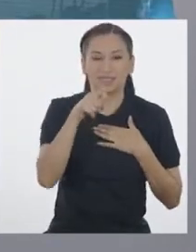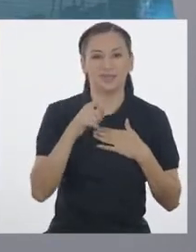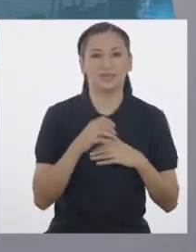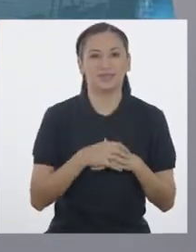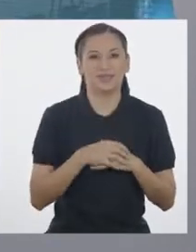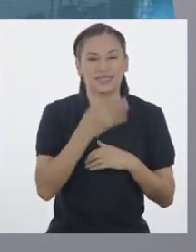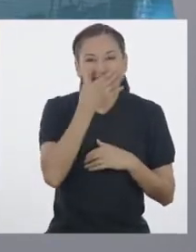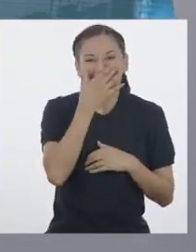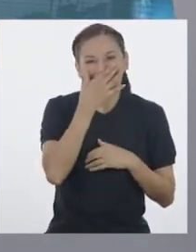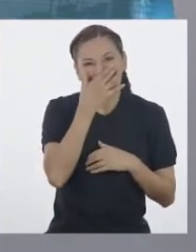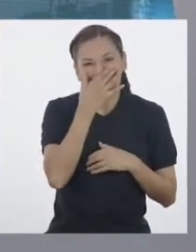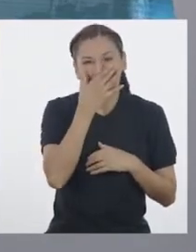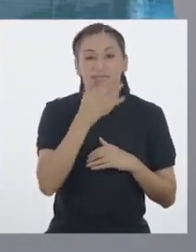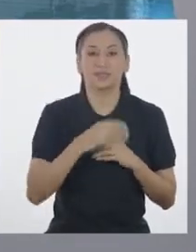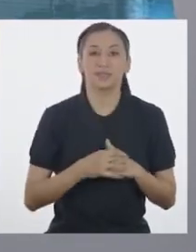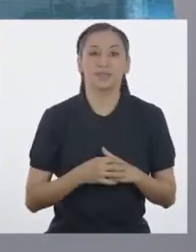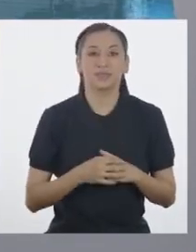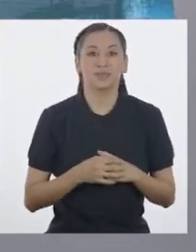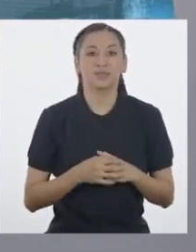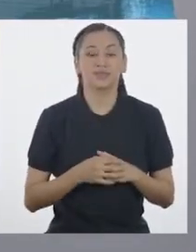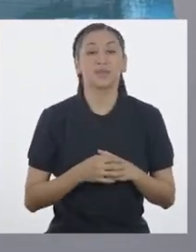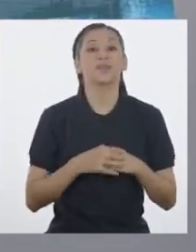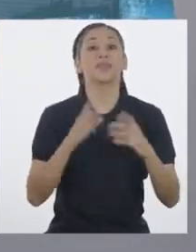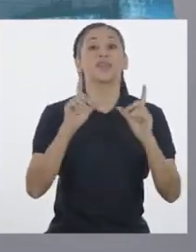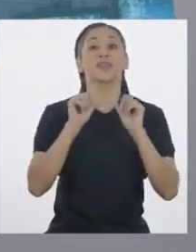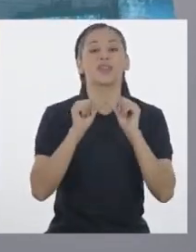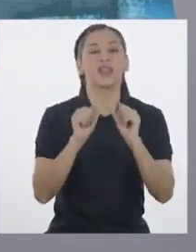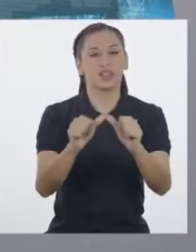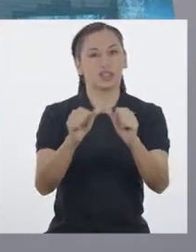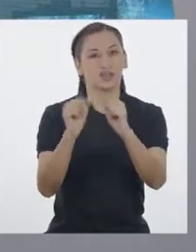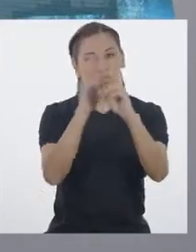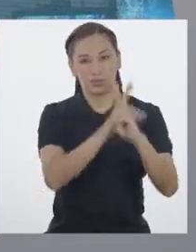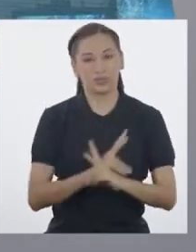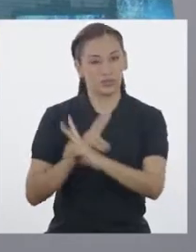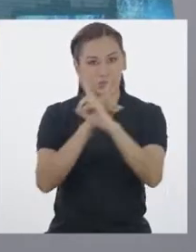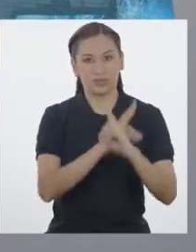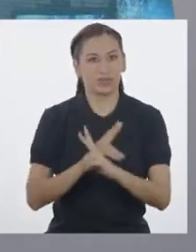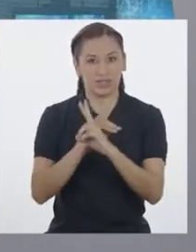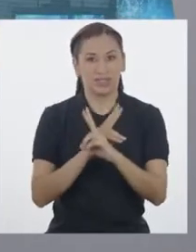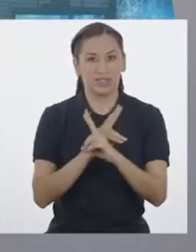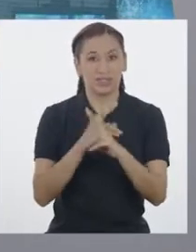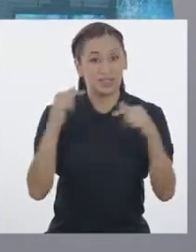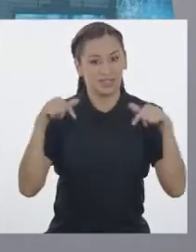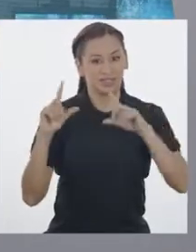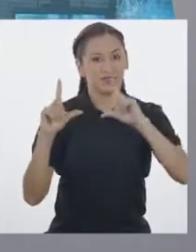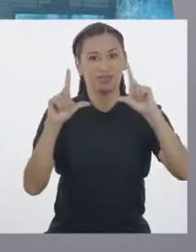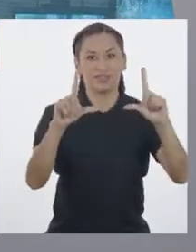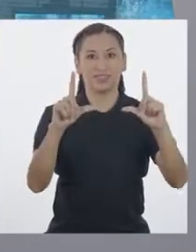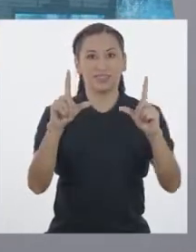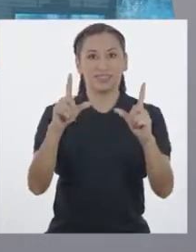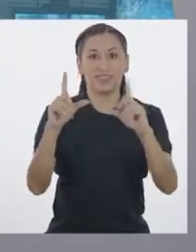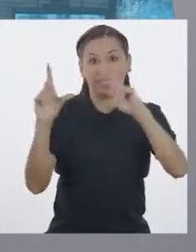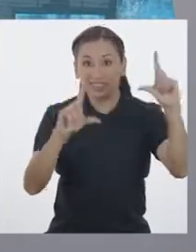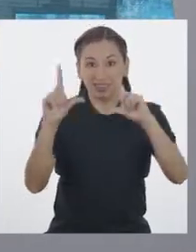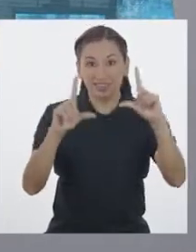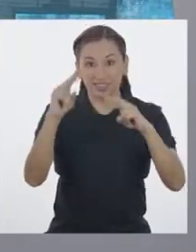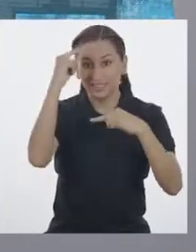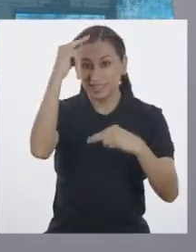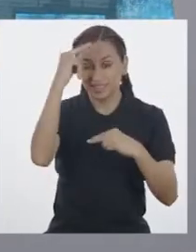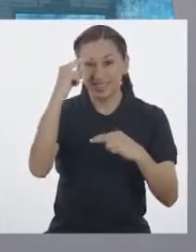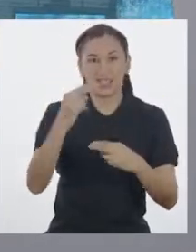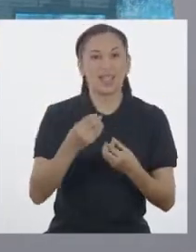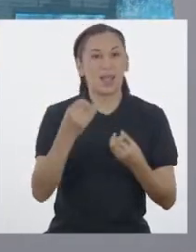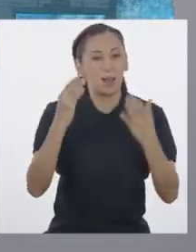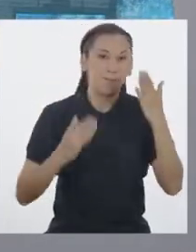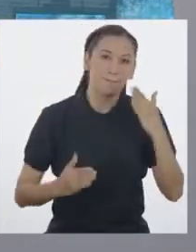el pico! ¡A seguir cuidándonos directamente desde el Centro de Controles